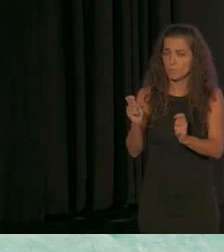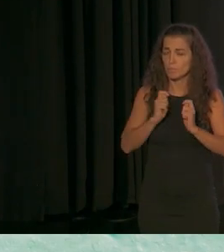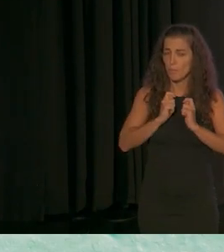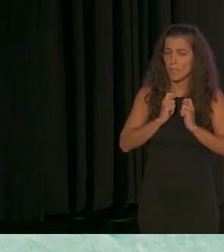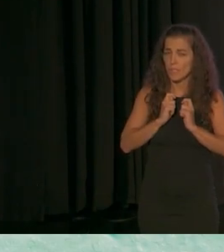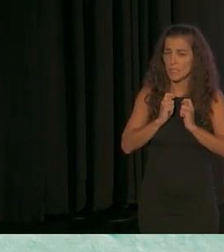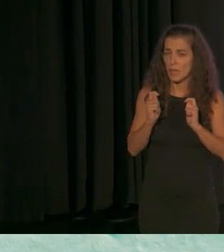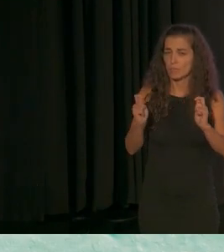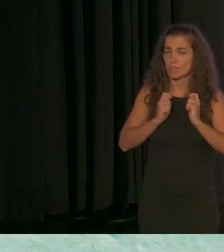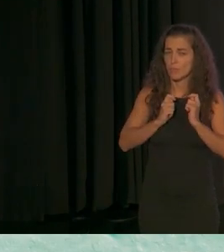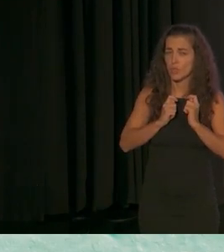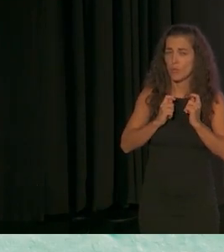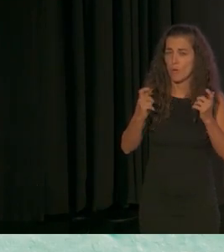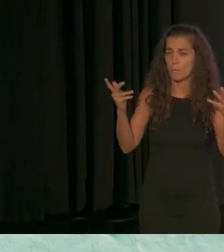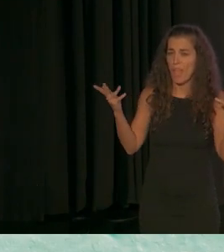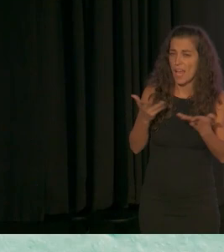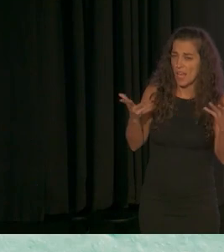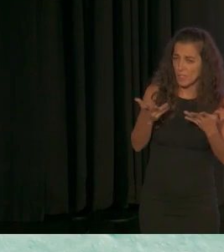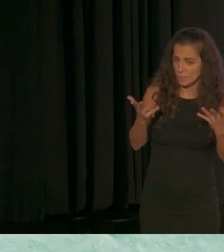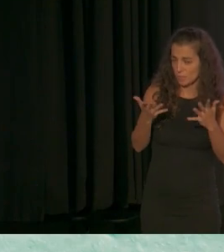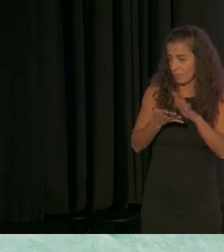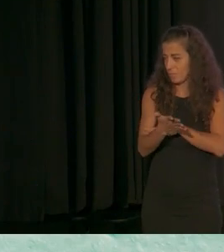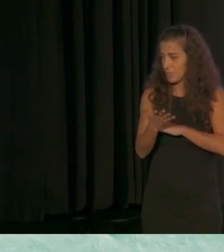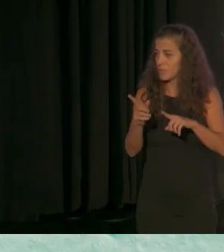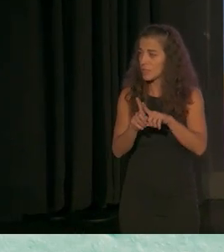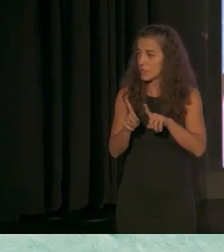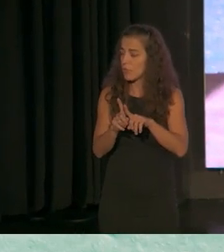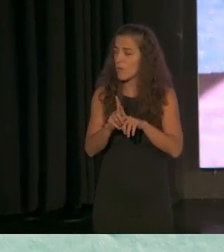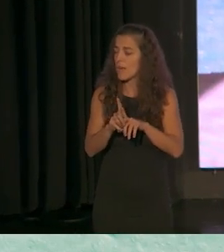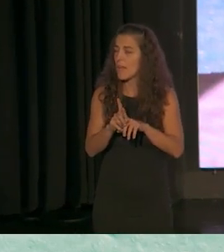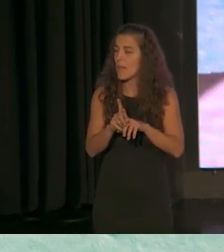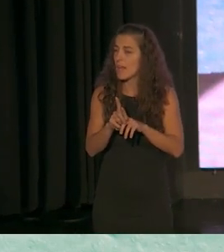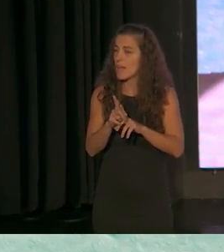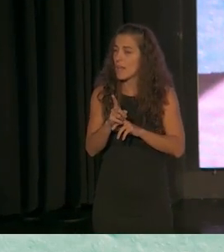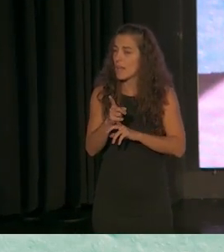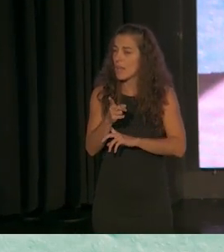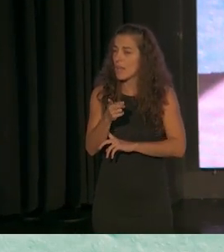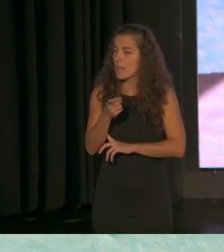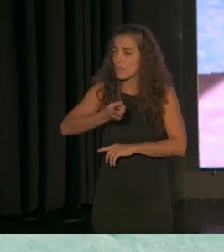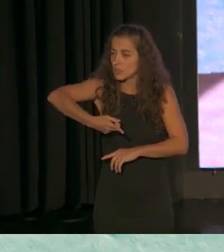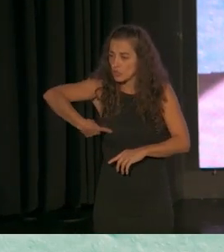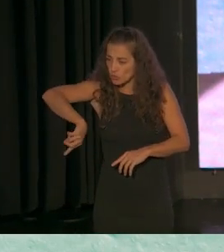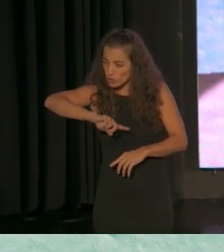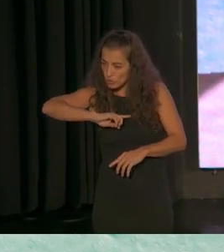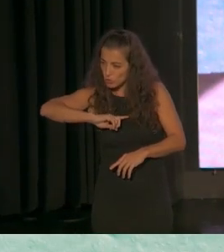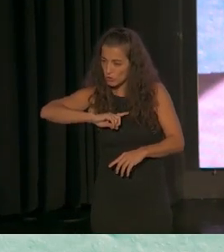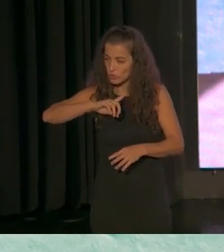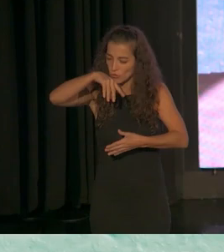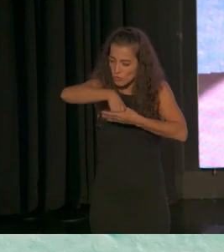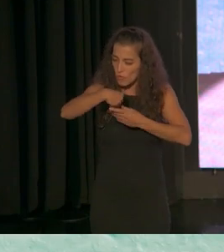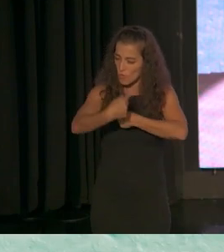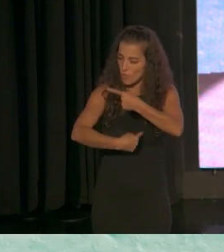grito de alarma respecto cuán solos se han encontrado muchas familias en este